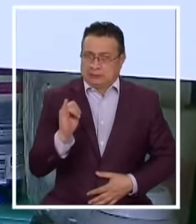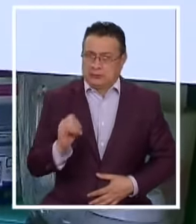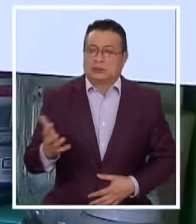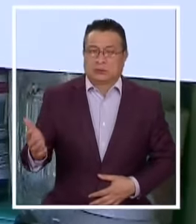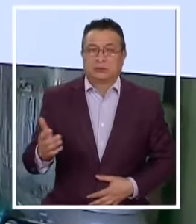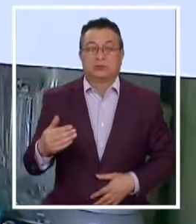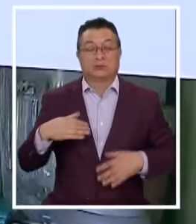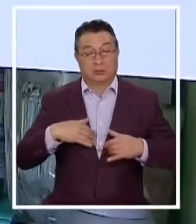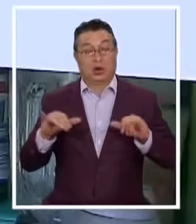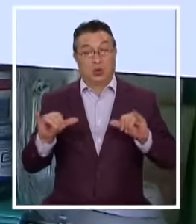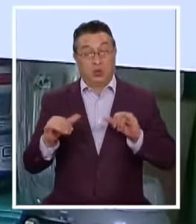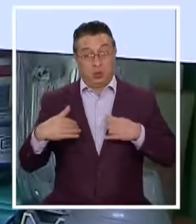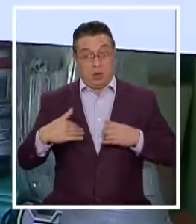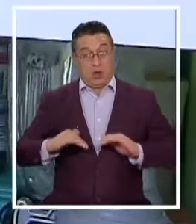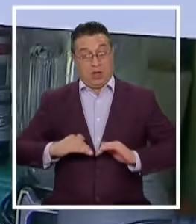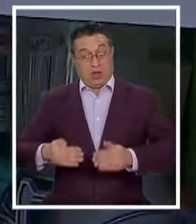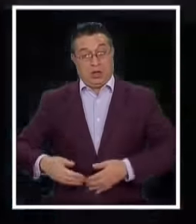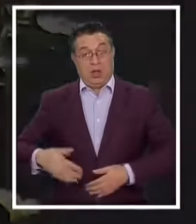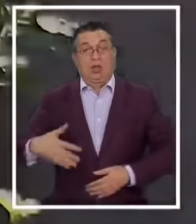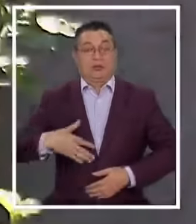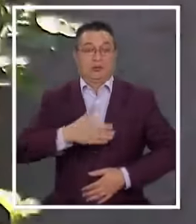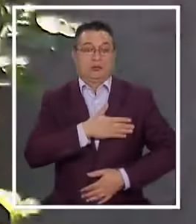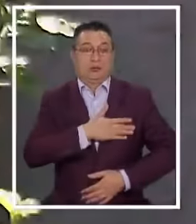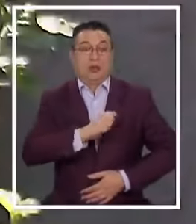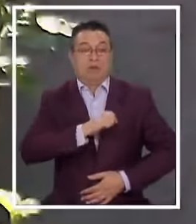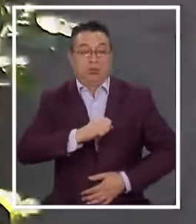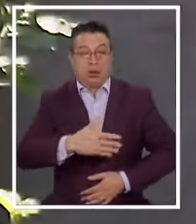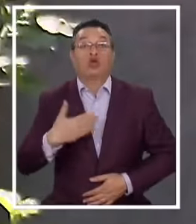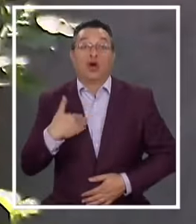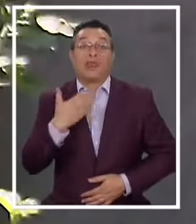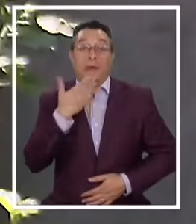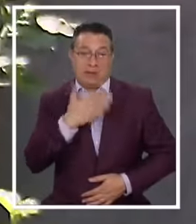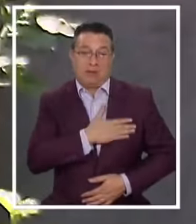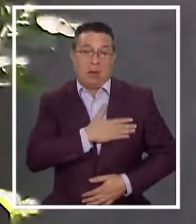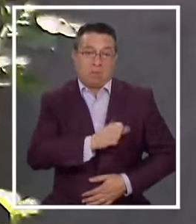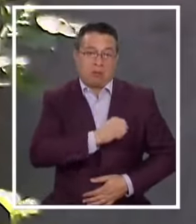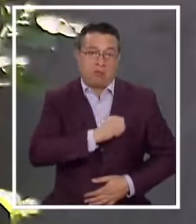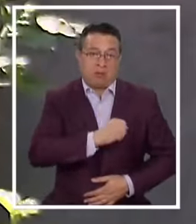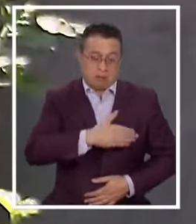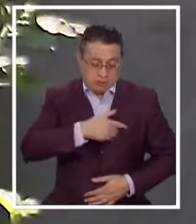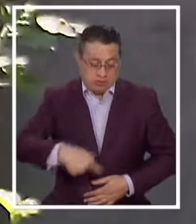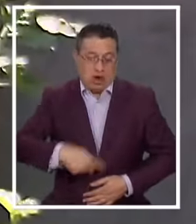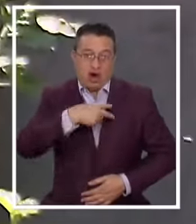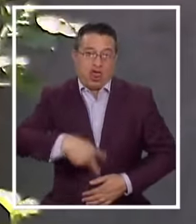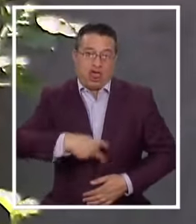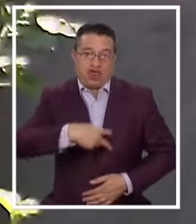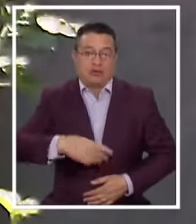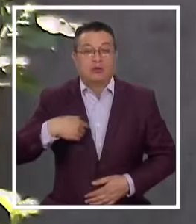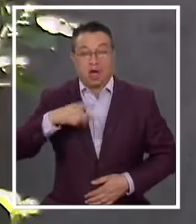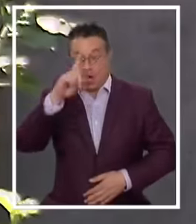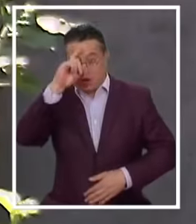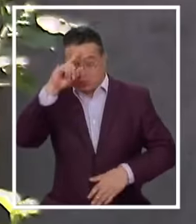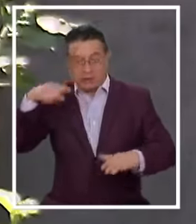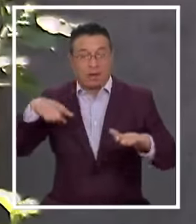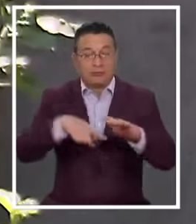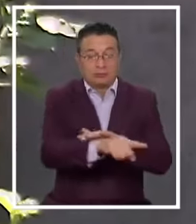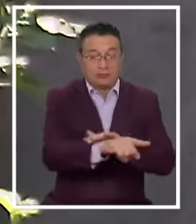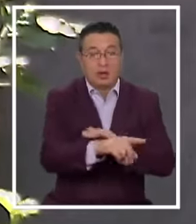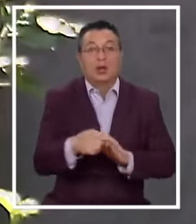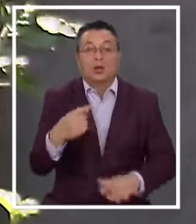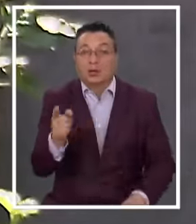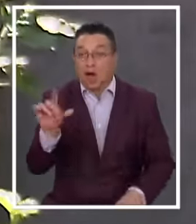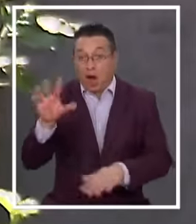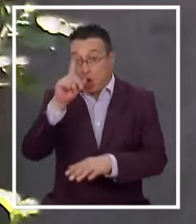Mi bebé bebé Estaba con Taquicardia Yo igual Estaba con Taquicardia Me hospitalizaron Y me hicieron El PCR